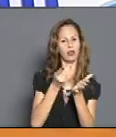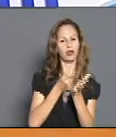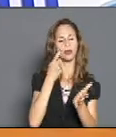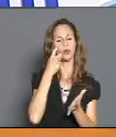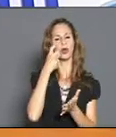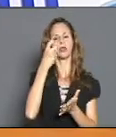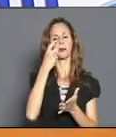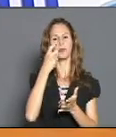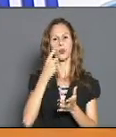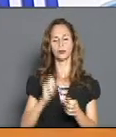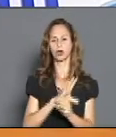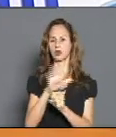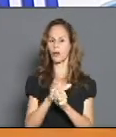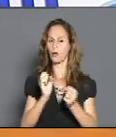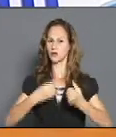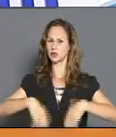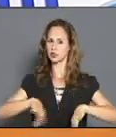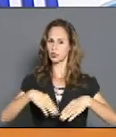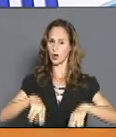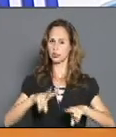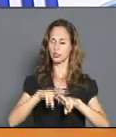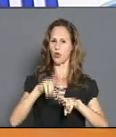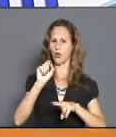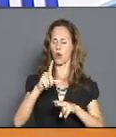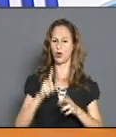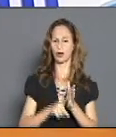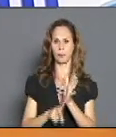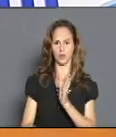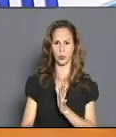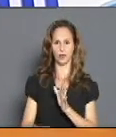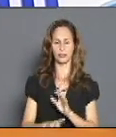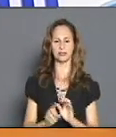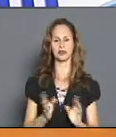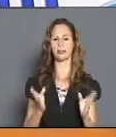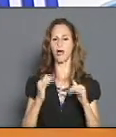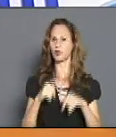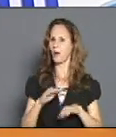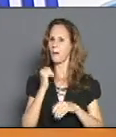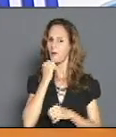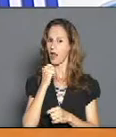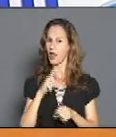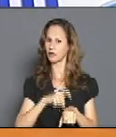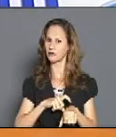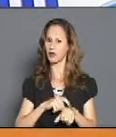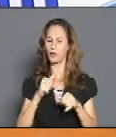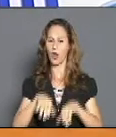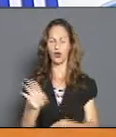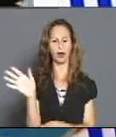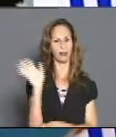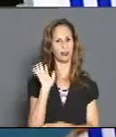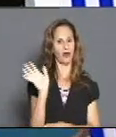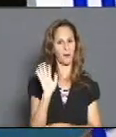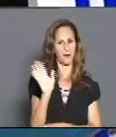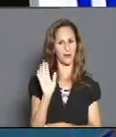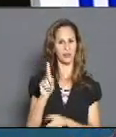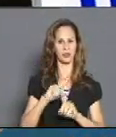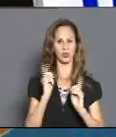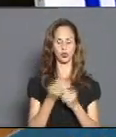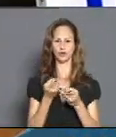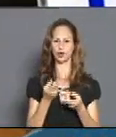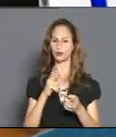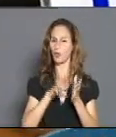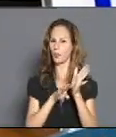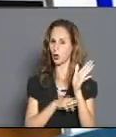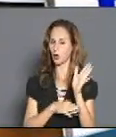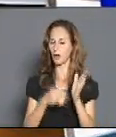enfrentamiento a la COVID-19 en nuestro territorio. Ya no tenemos tiempo para más. Nos vamos a despedir en nuestro espacio. Así que